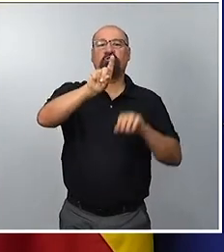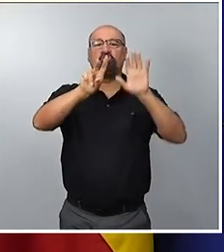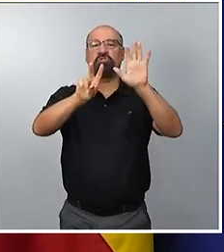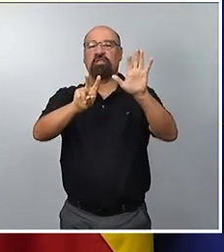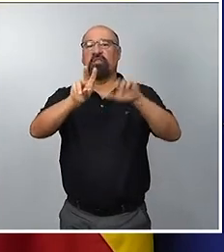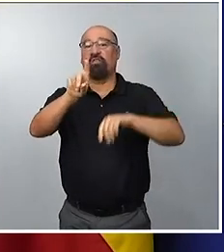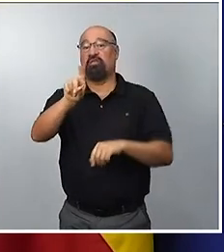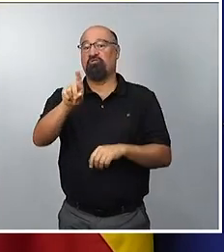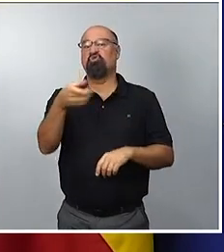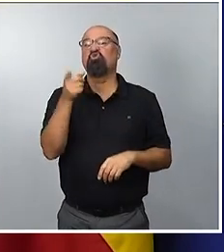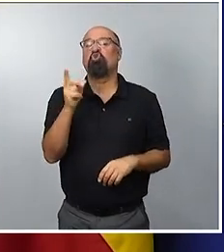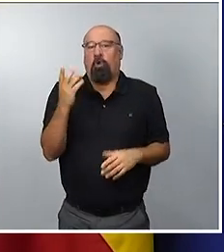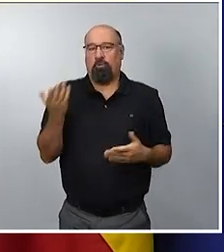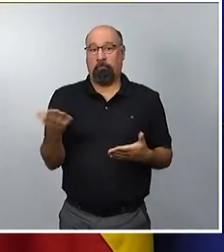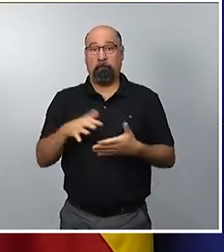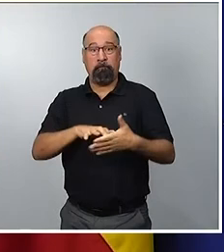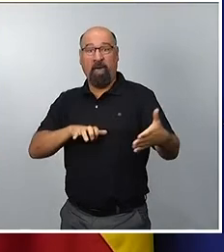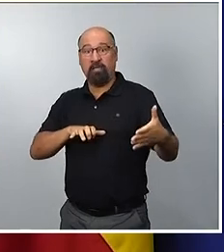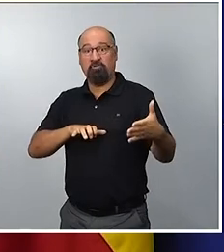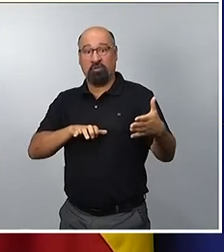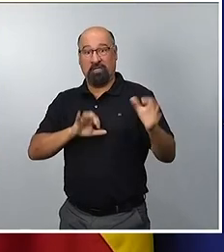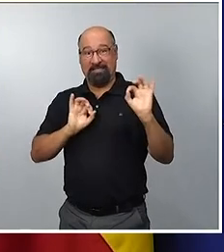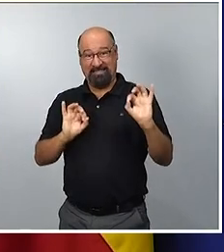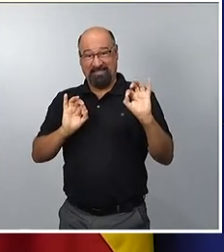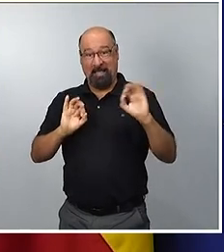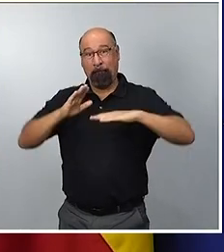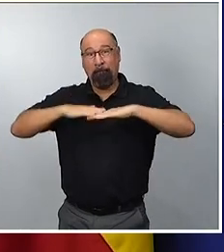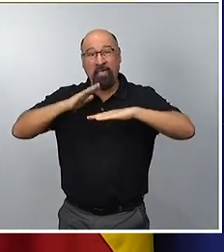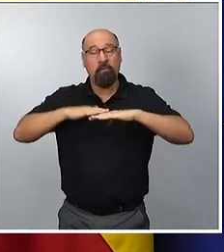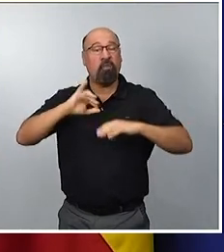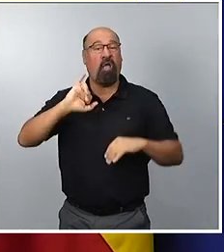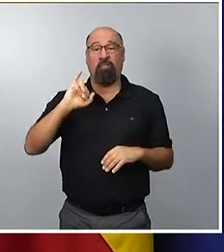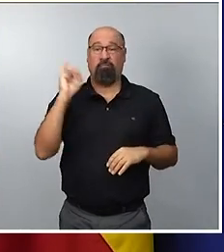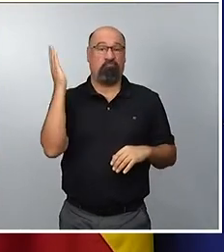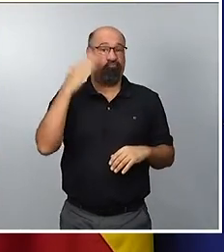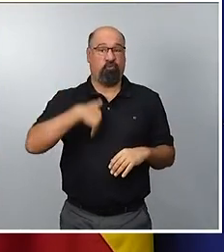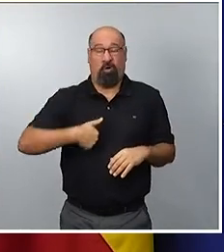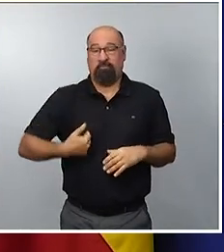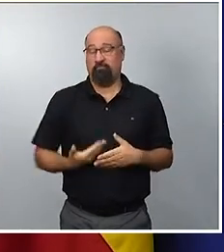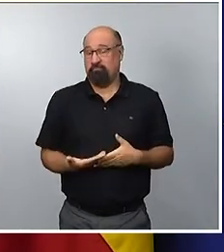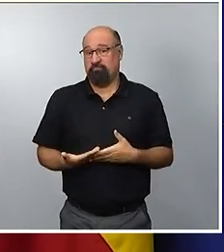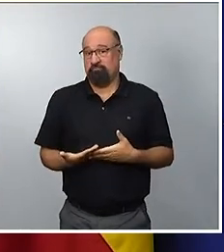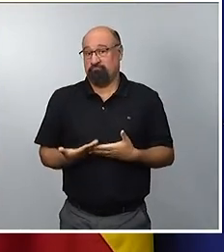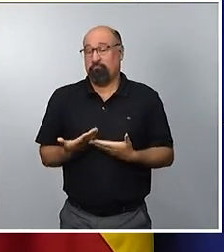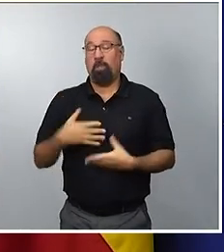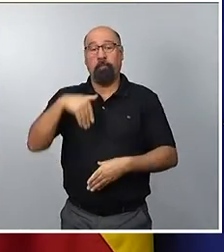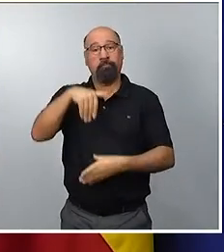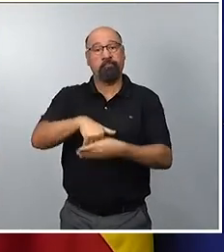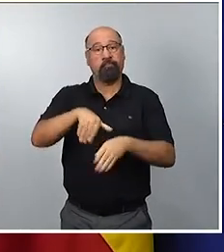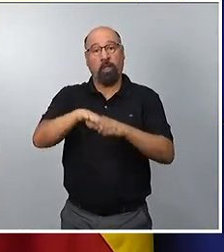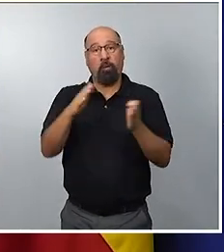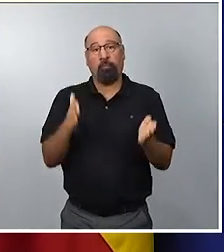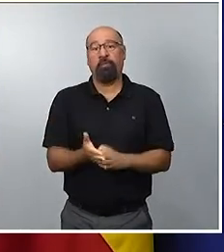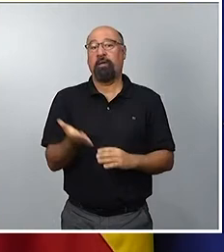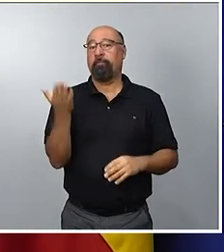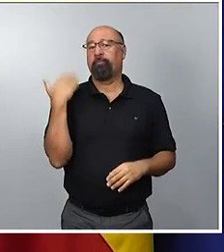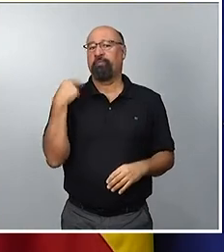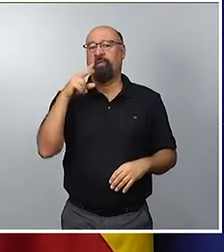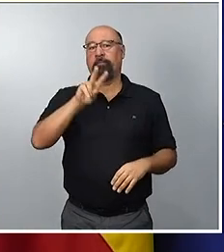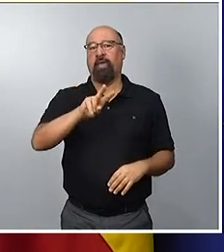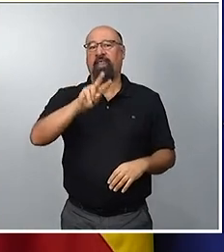presidente del Gobierno. Y eso es lo que expresaron las urnas el pasado 23 de julio. Y con ese respeto